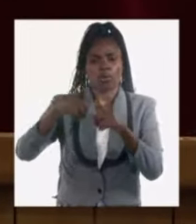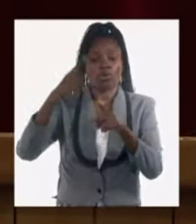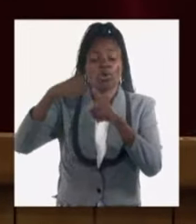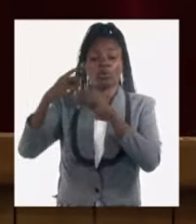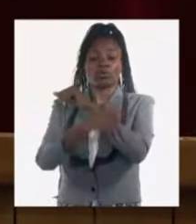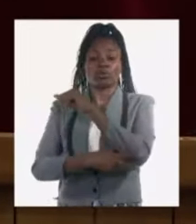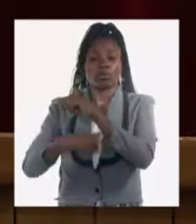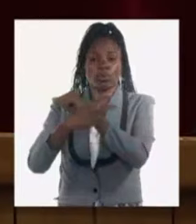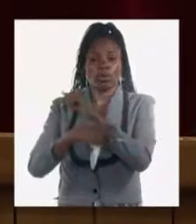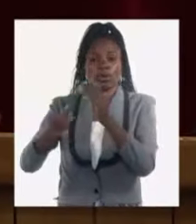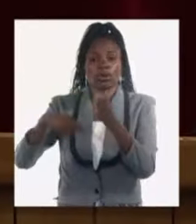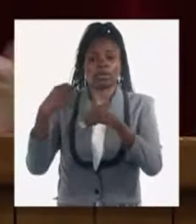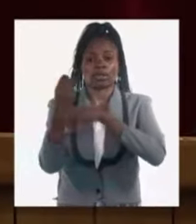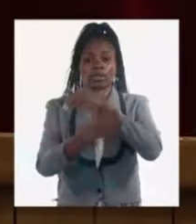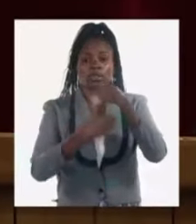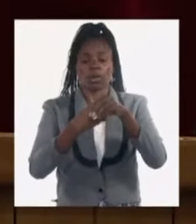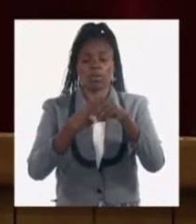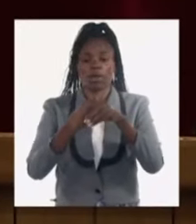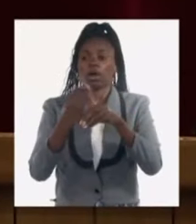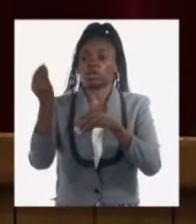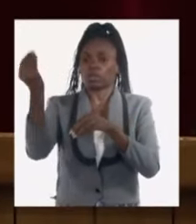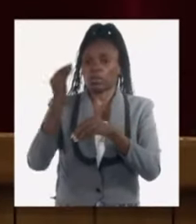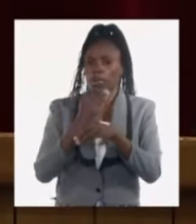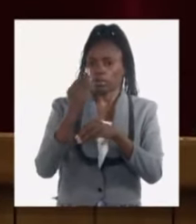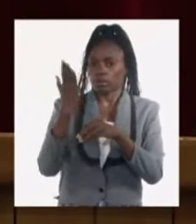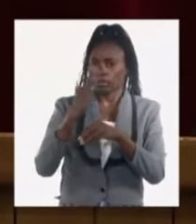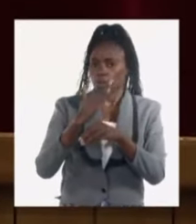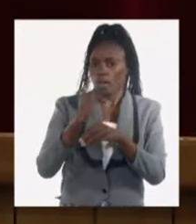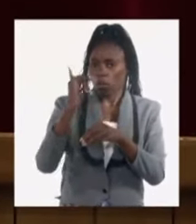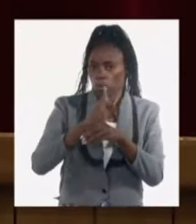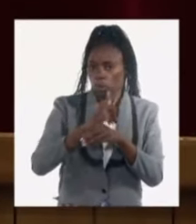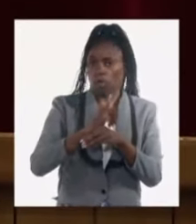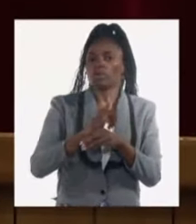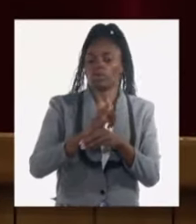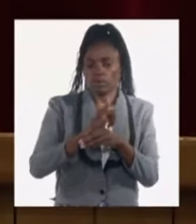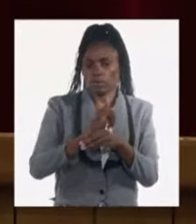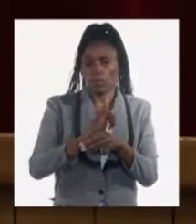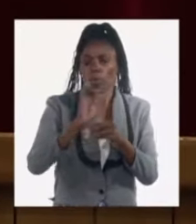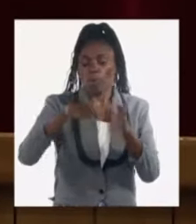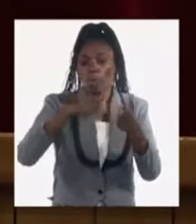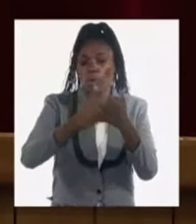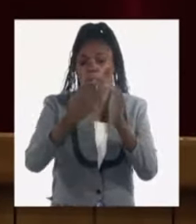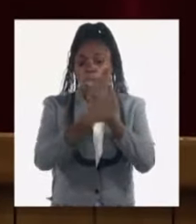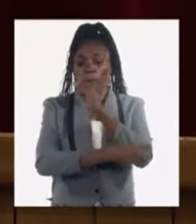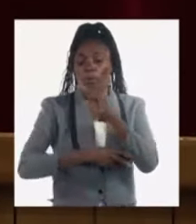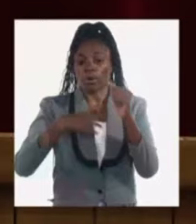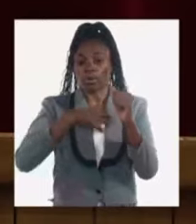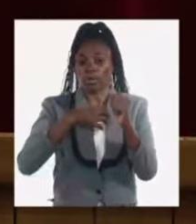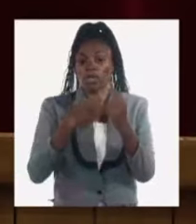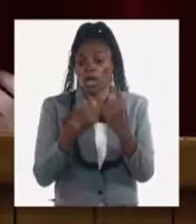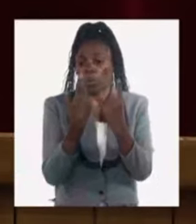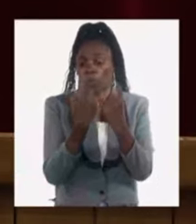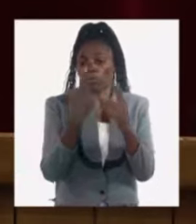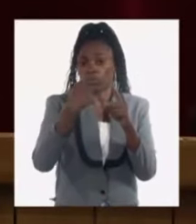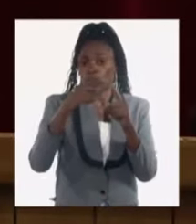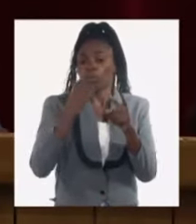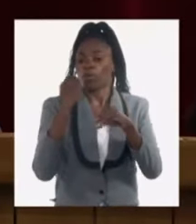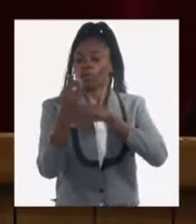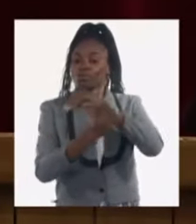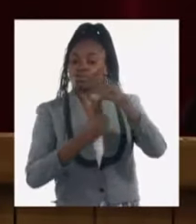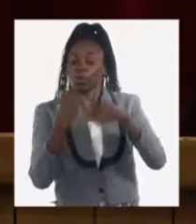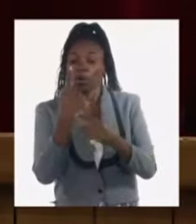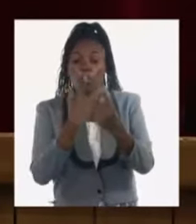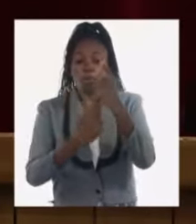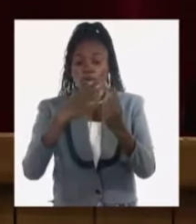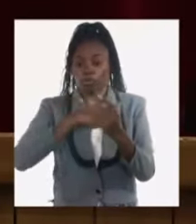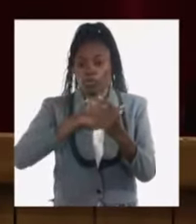a cambio de importar vamos a importar algo que alguien una entidad un país tiene que nos hace falta y podemos cambiarlo por algo